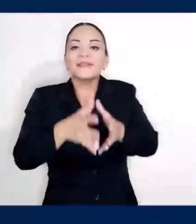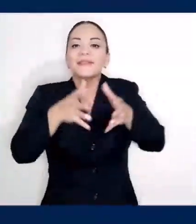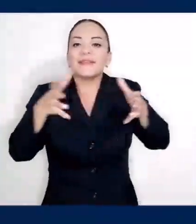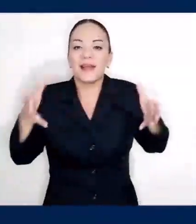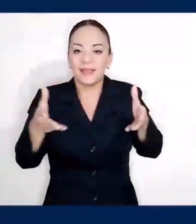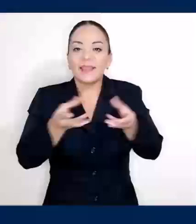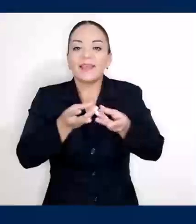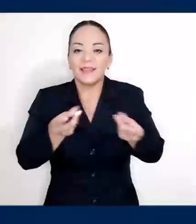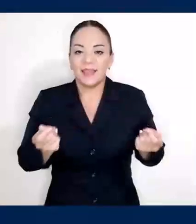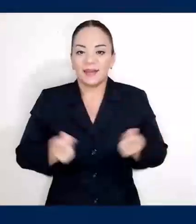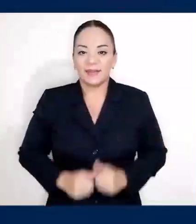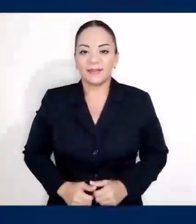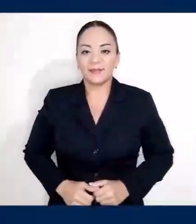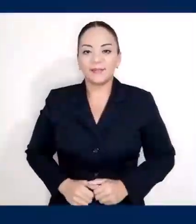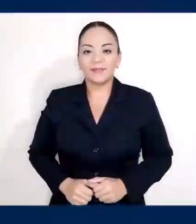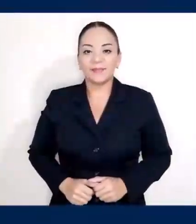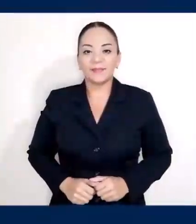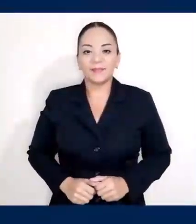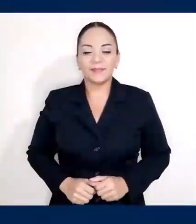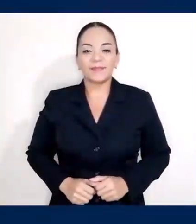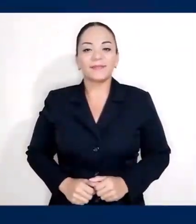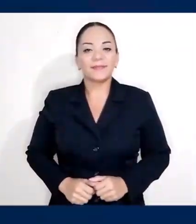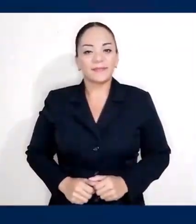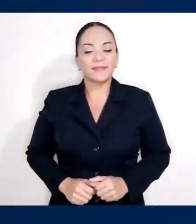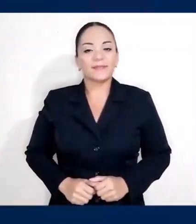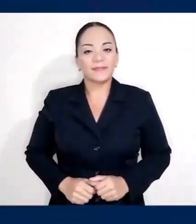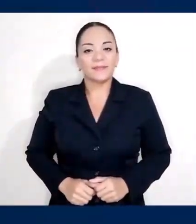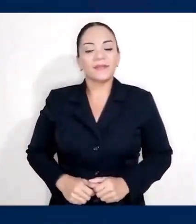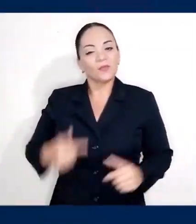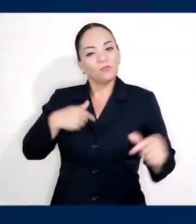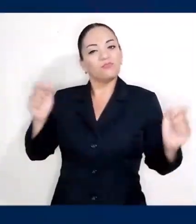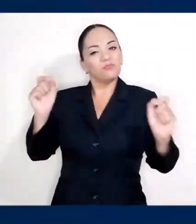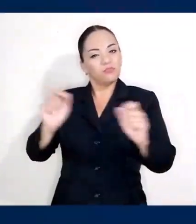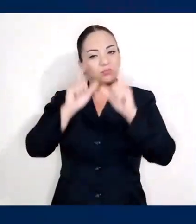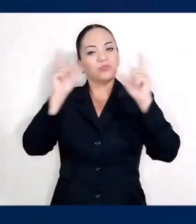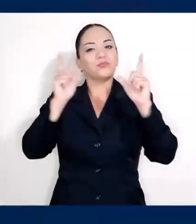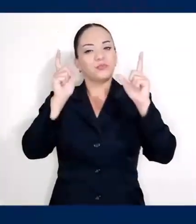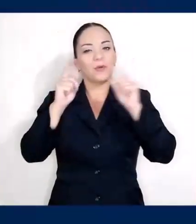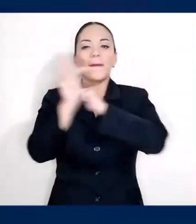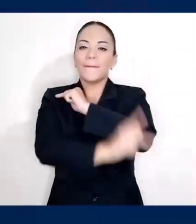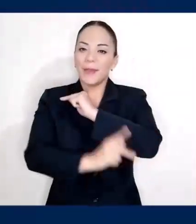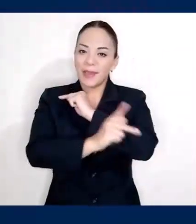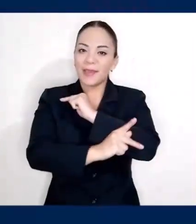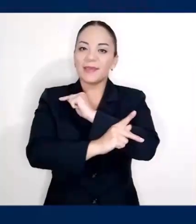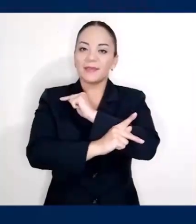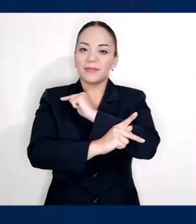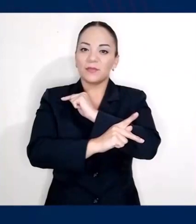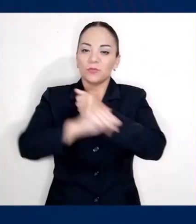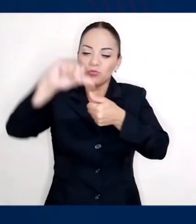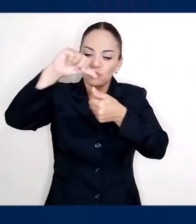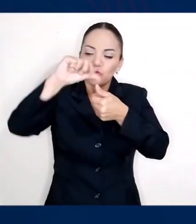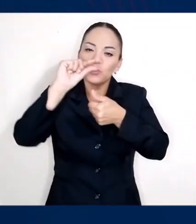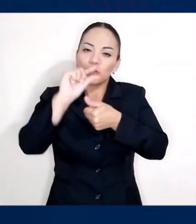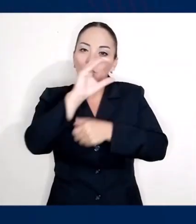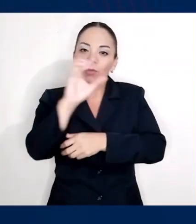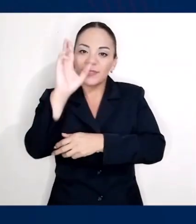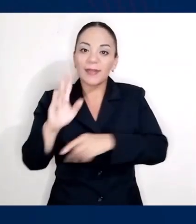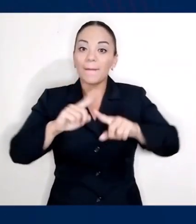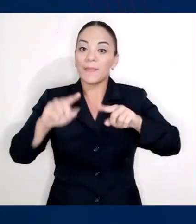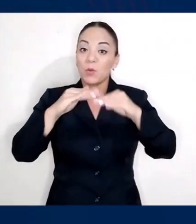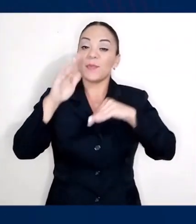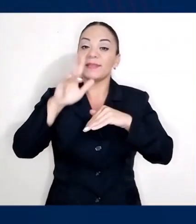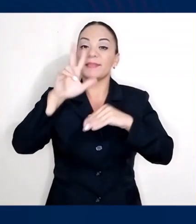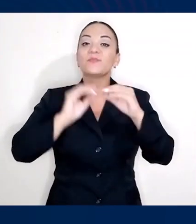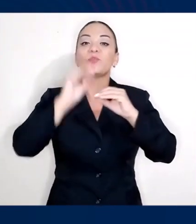marino que terrestre. No deja de impresionar que siendo Costa Rica un país tan pequeñito tengamos más del 3